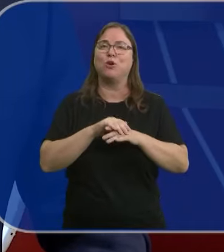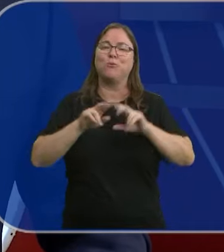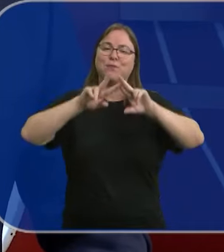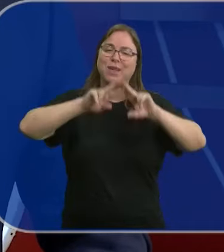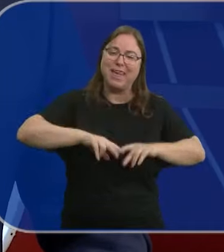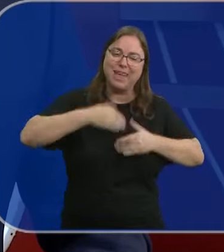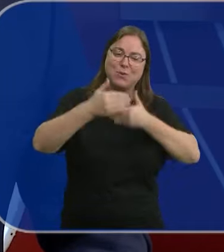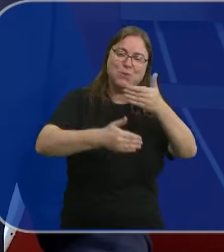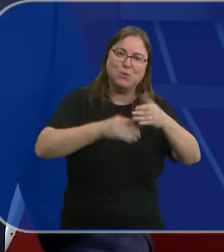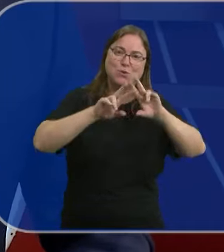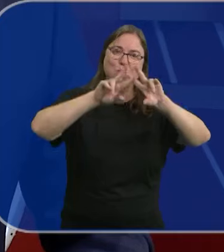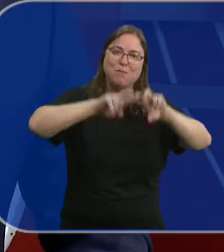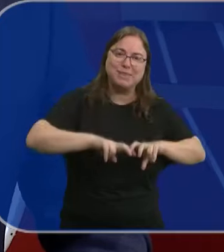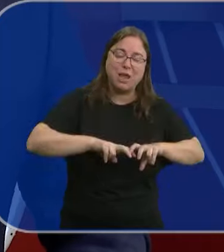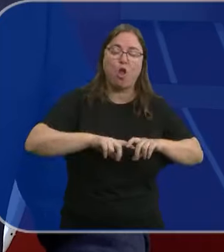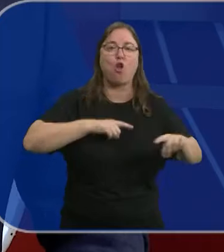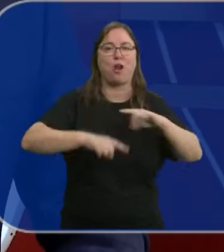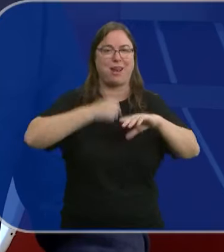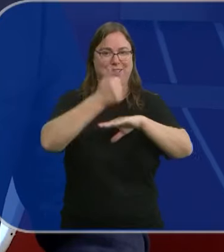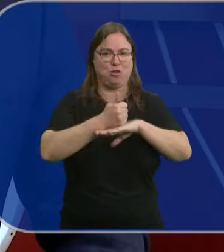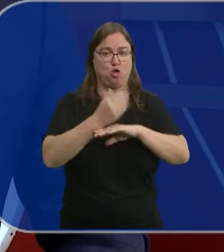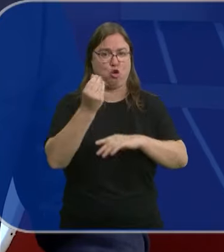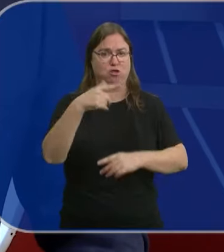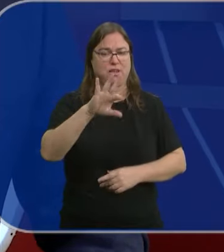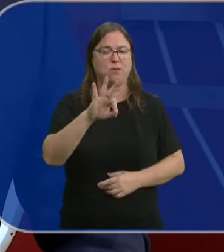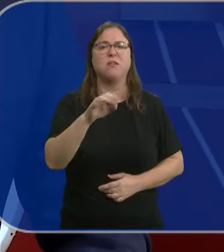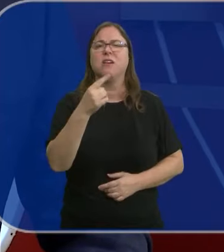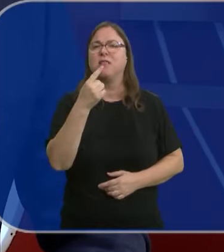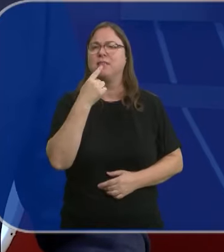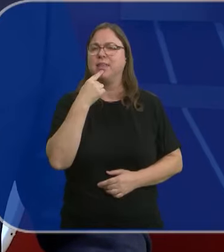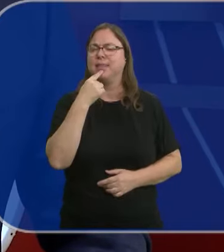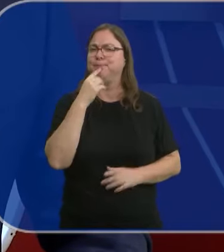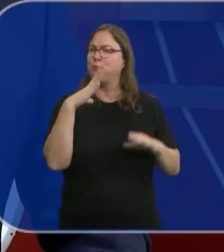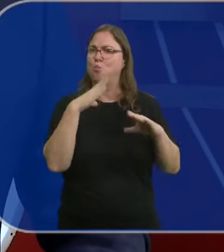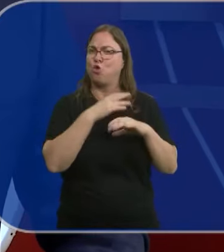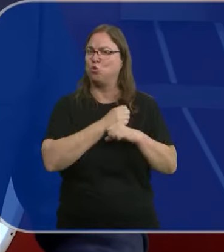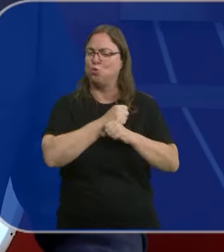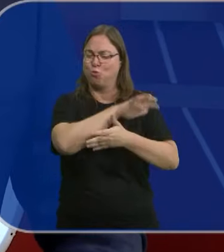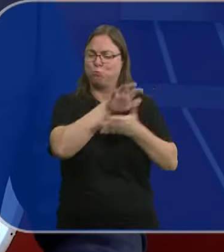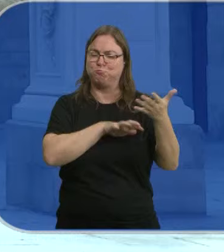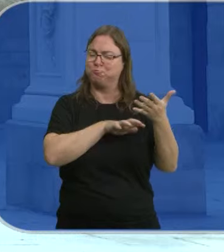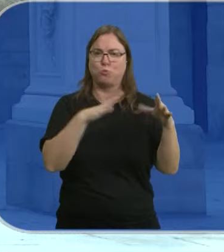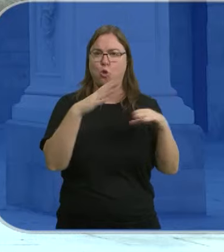investigadora de su rector, Juan Manuel Corchado. El Comité considera que hay demasiadas sombras en el documento.